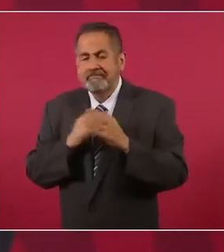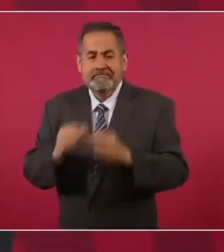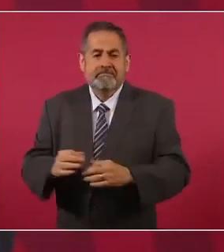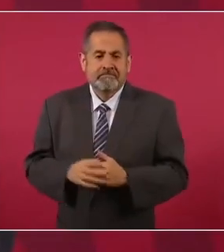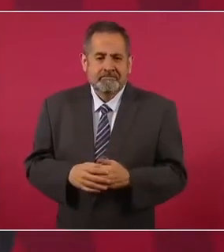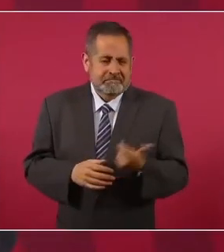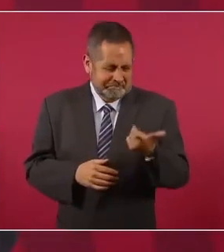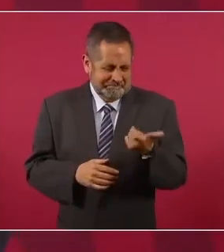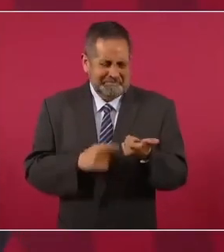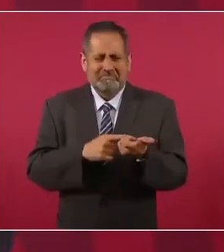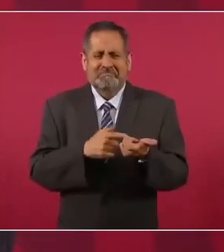menos con dinero o con lo material,